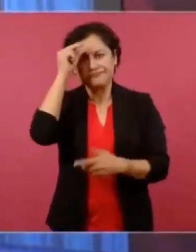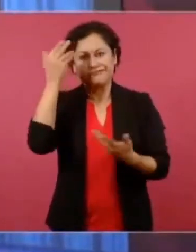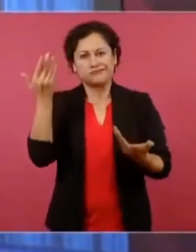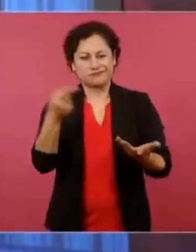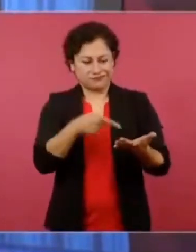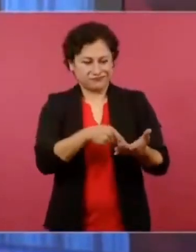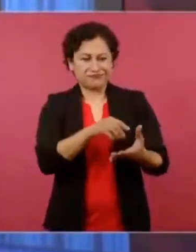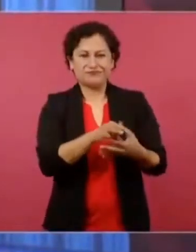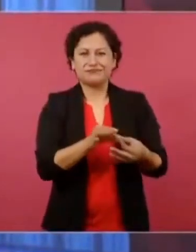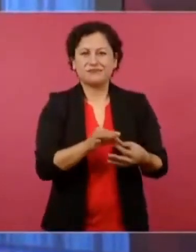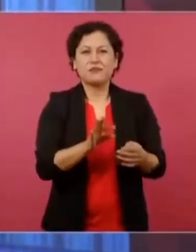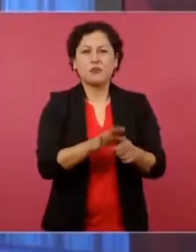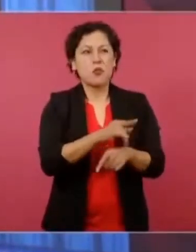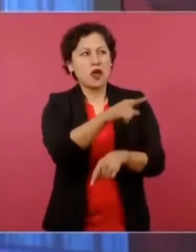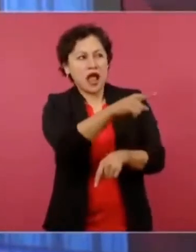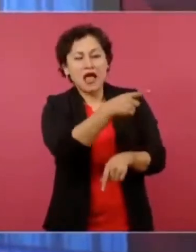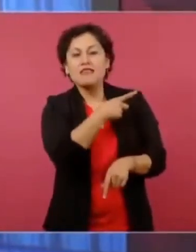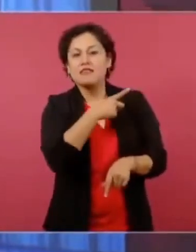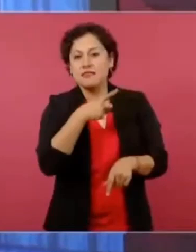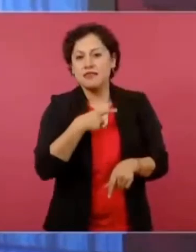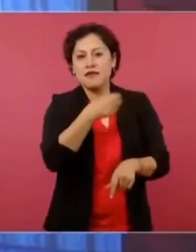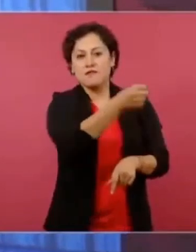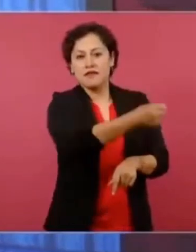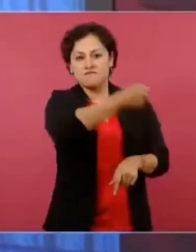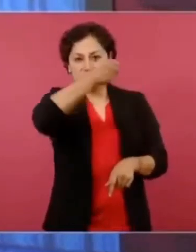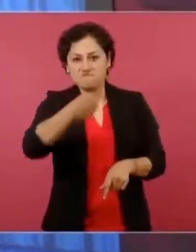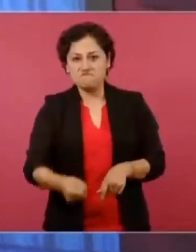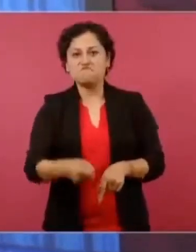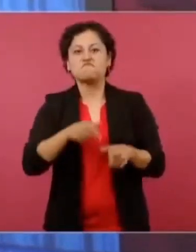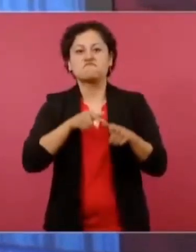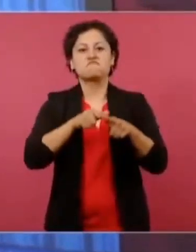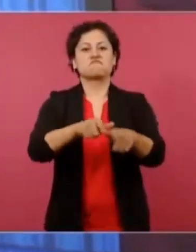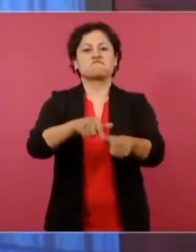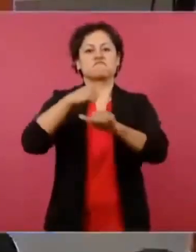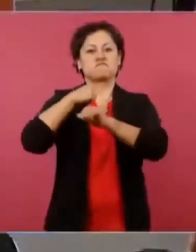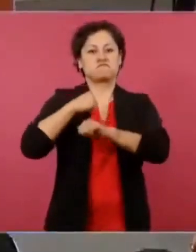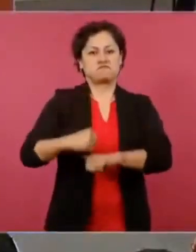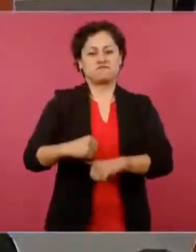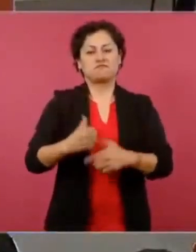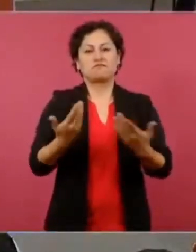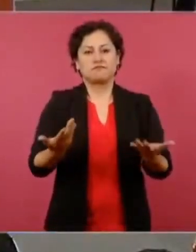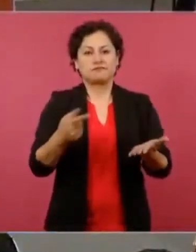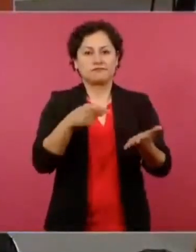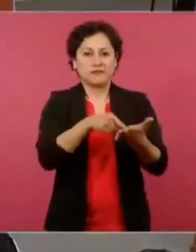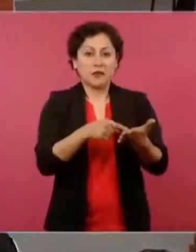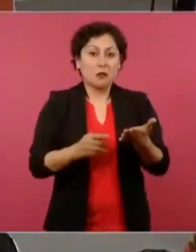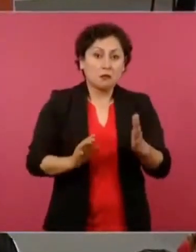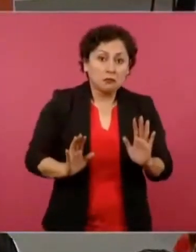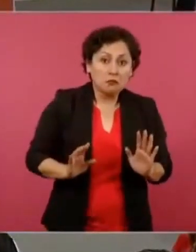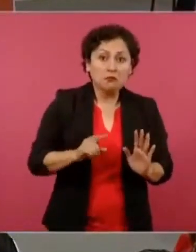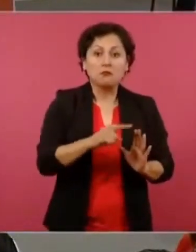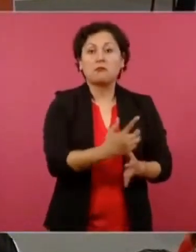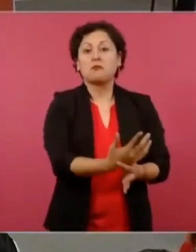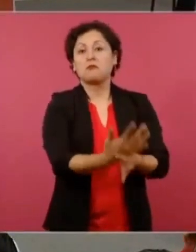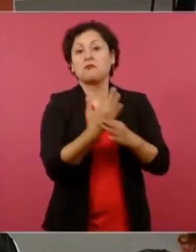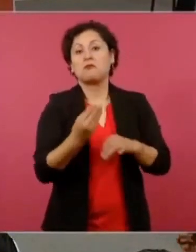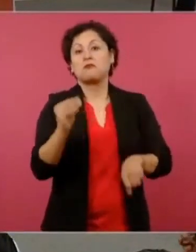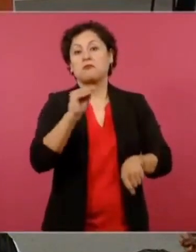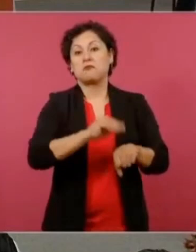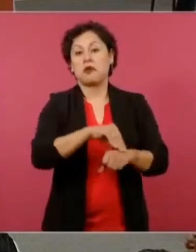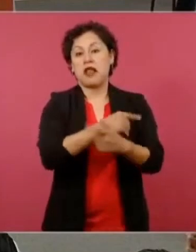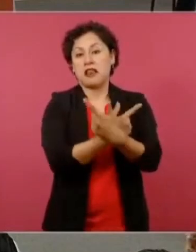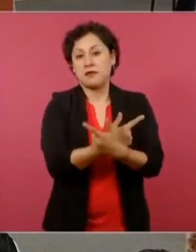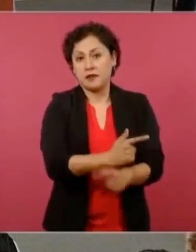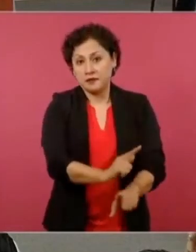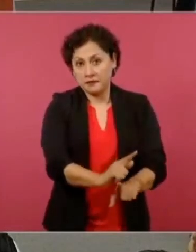de libertades, acuden